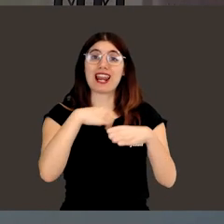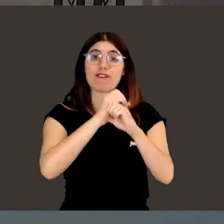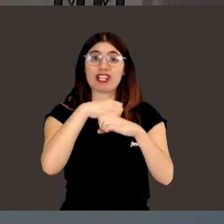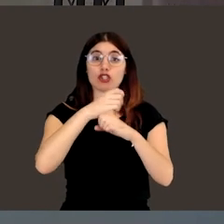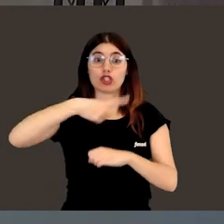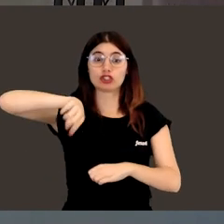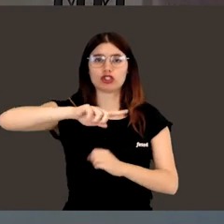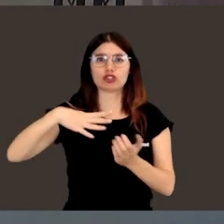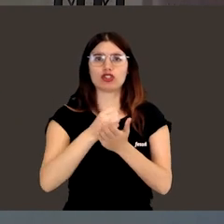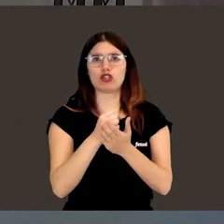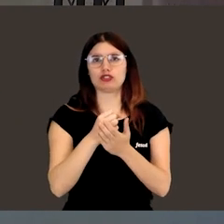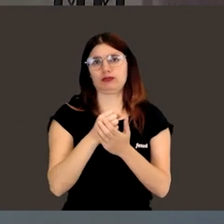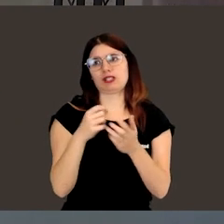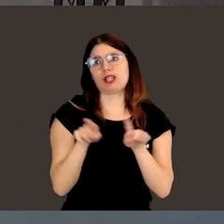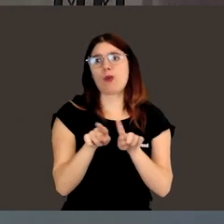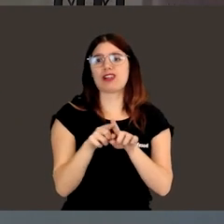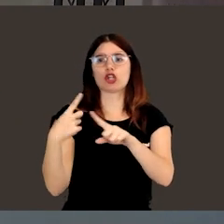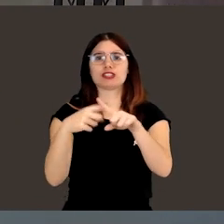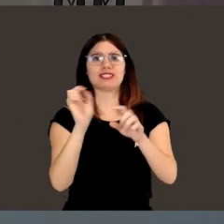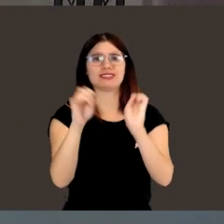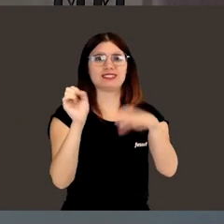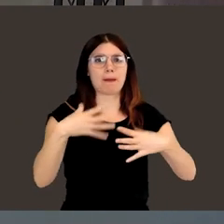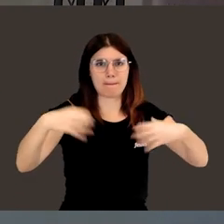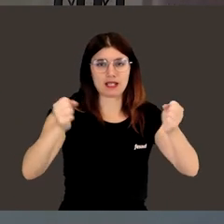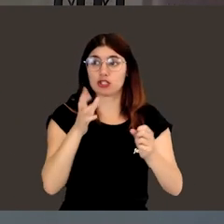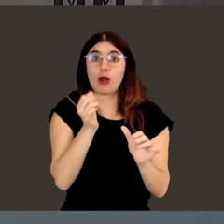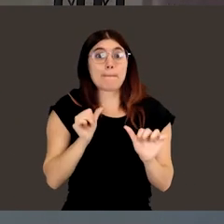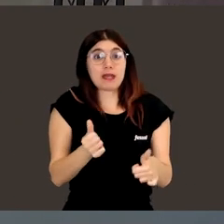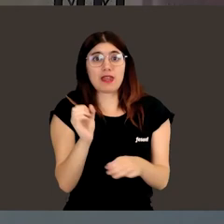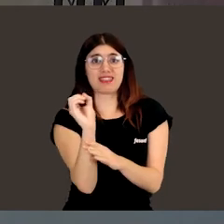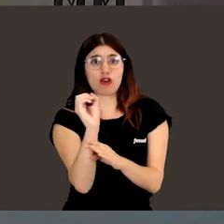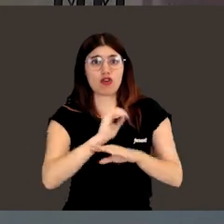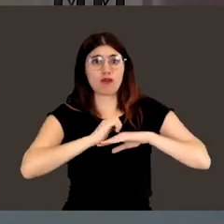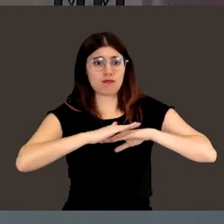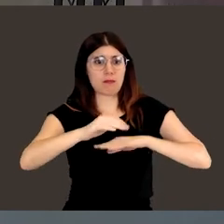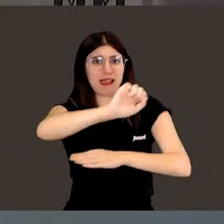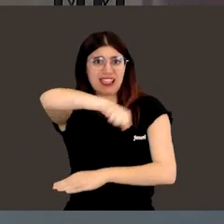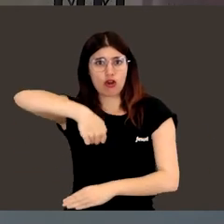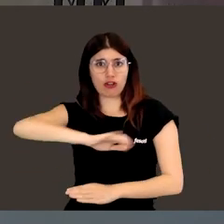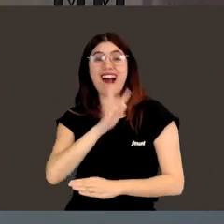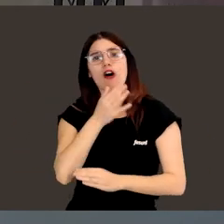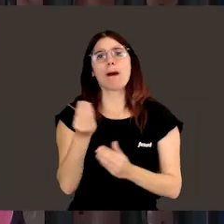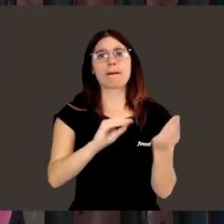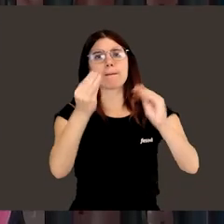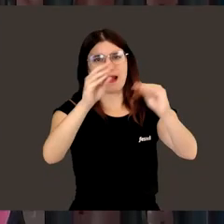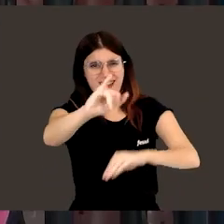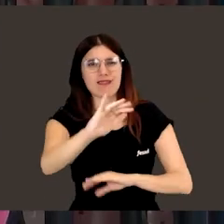Todos los laboratorios están mucho mejor equipados. O sea, es que cuando yo empecé no había nada. Y ahora, cuando